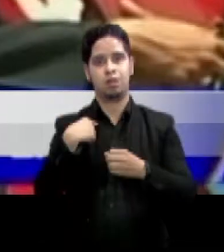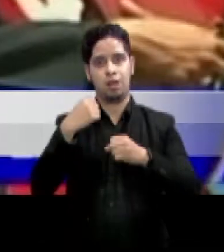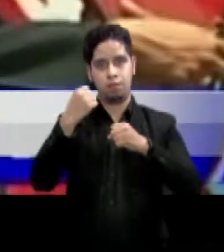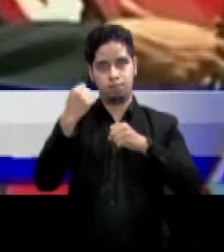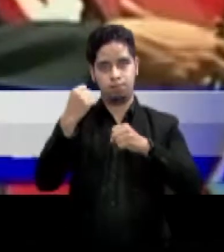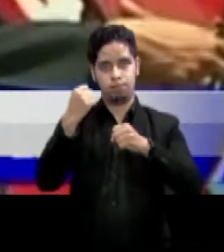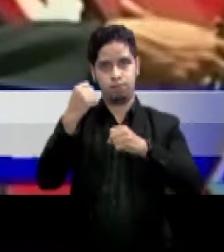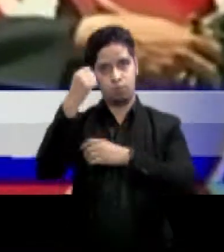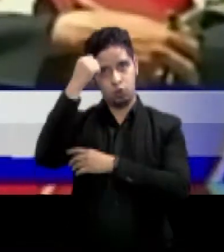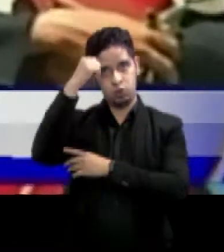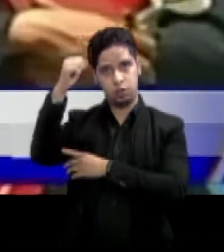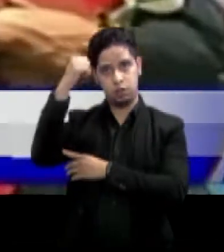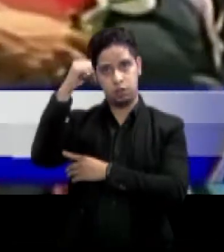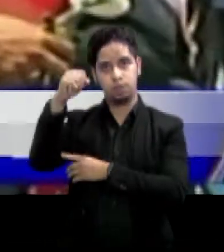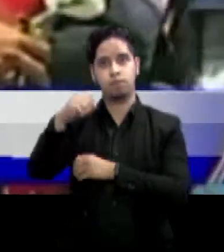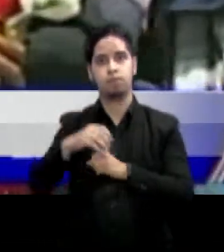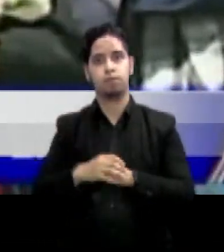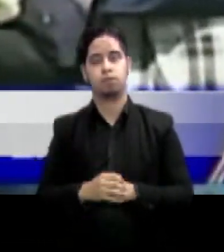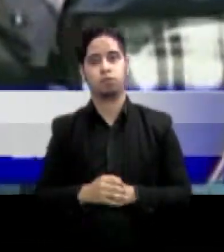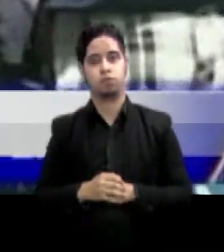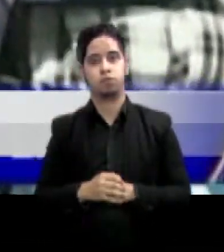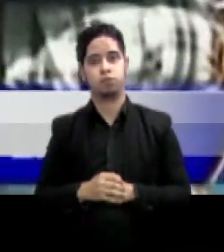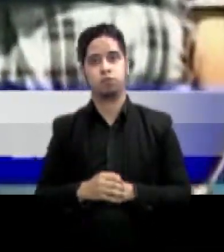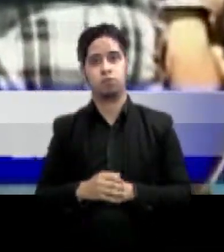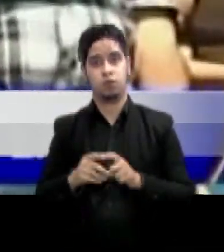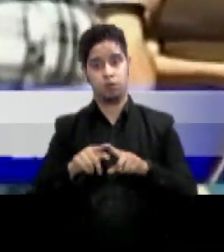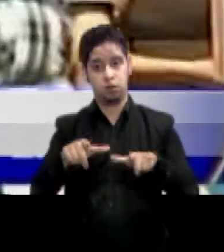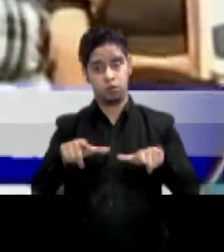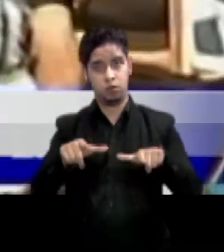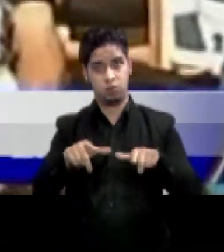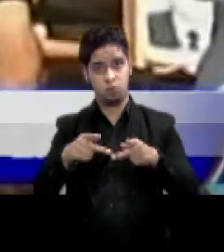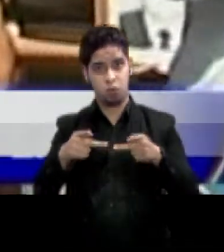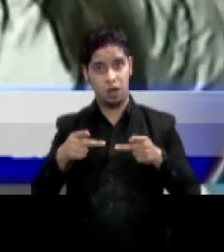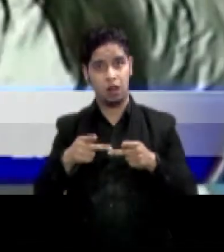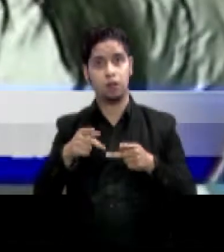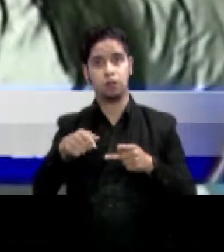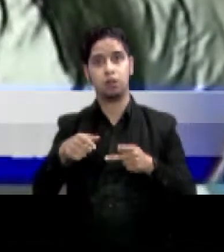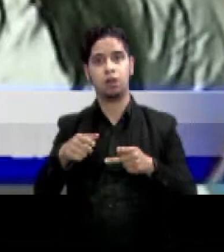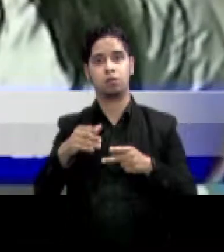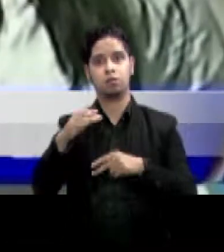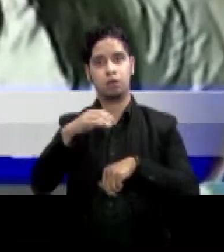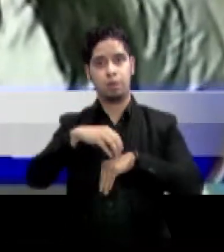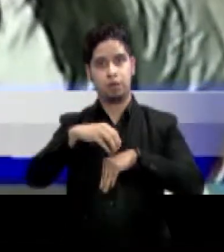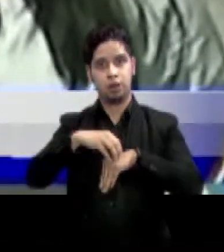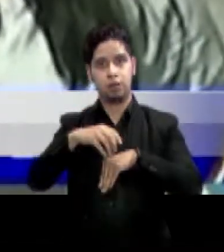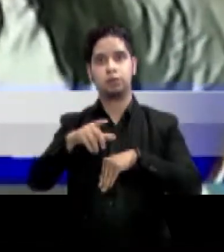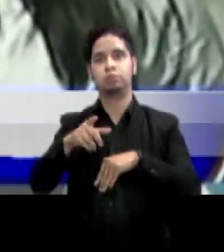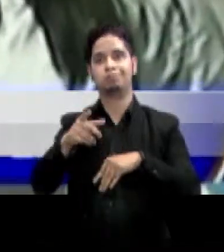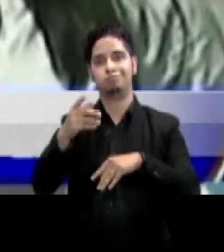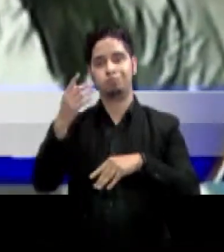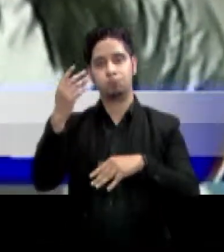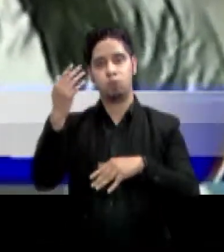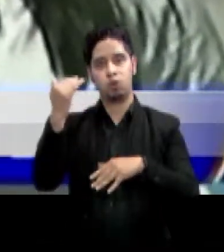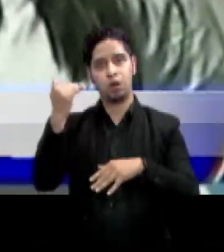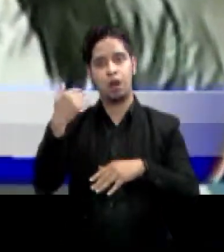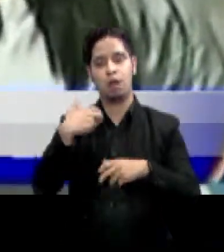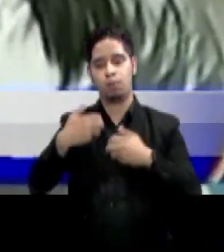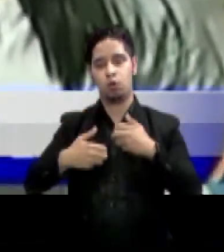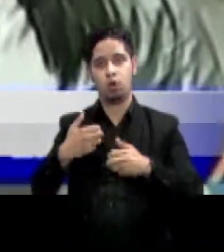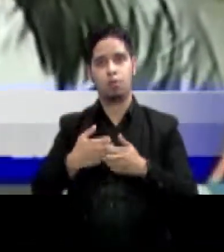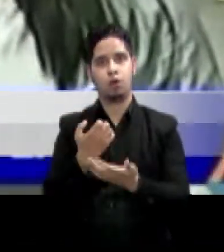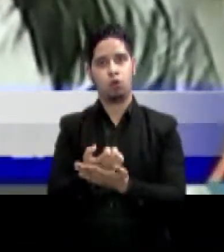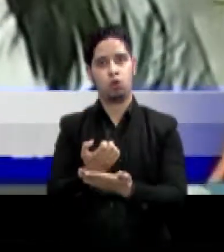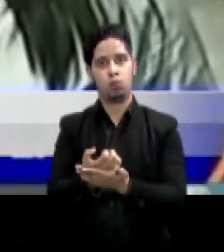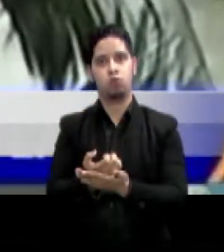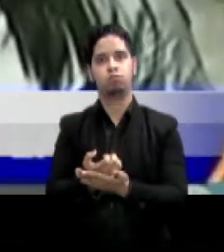opositores marcharon por separado en varios puntos de la capital. Esto en medio de un tenso ambiente causado por la crisis económica que azota al país.